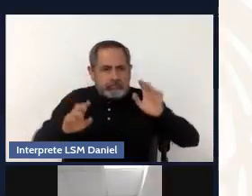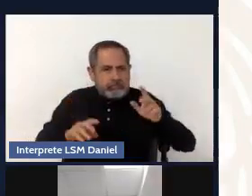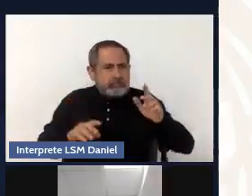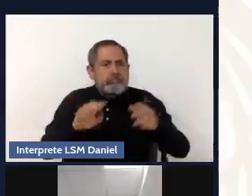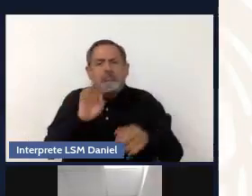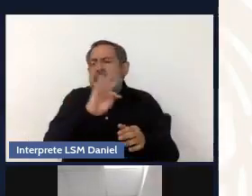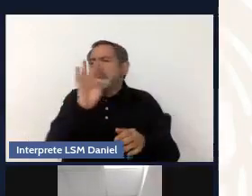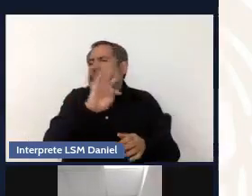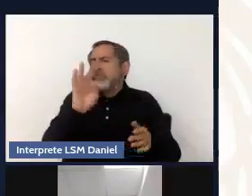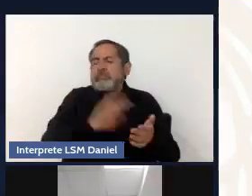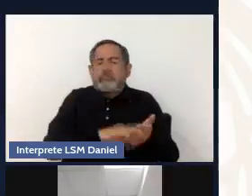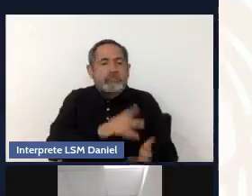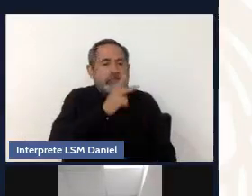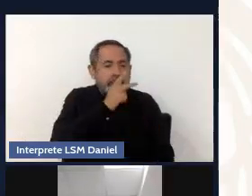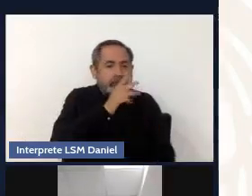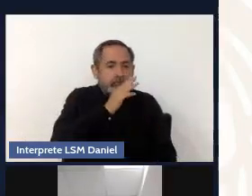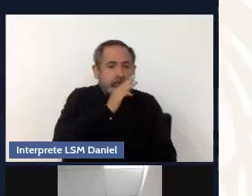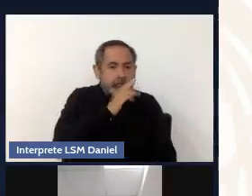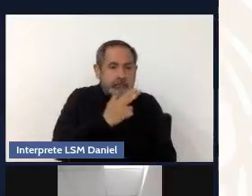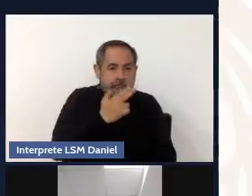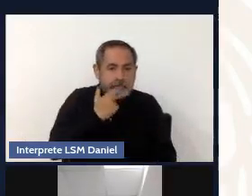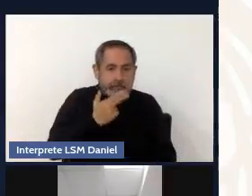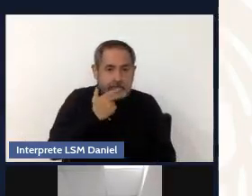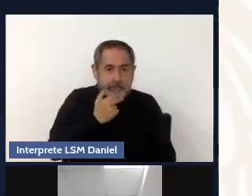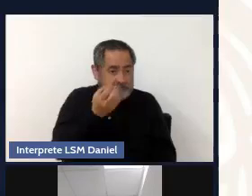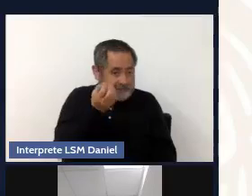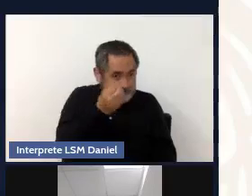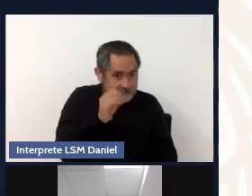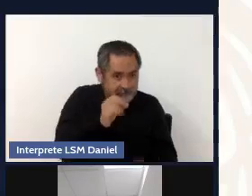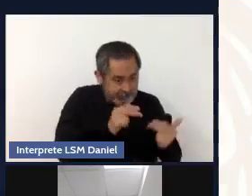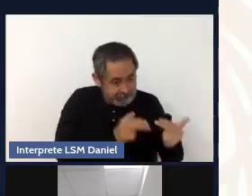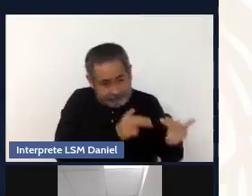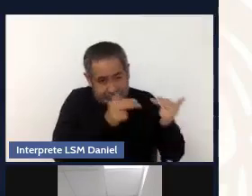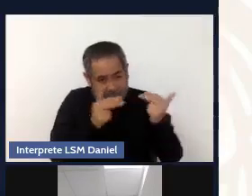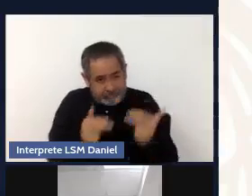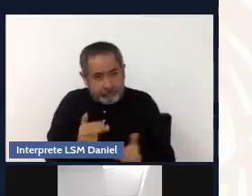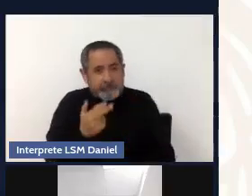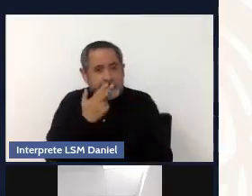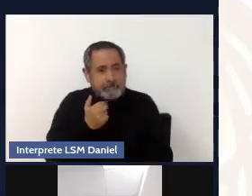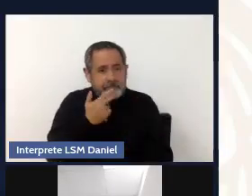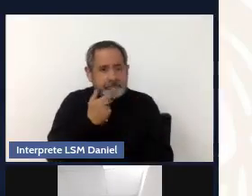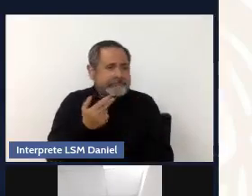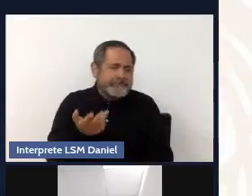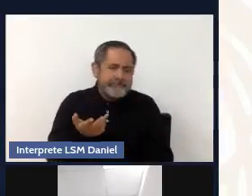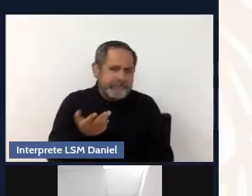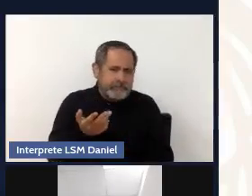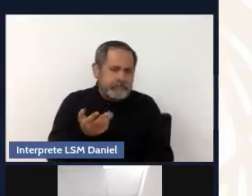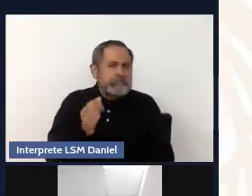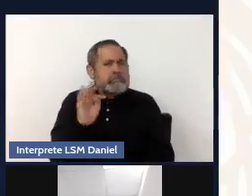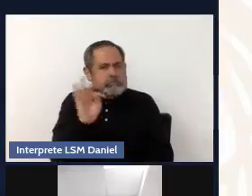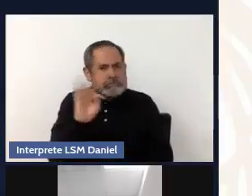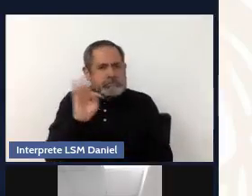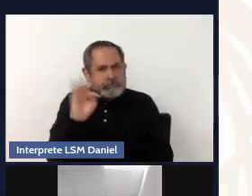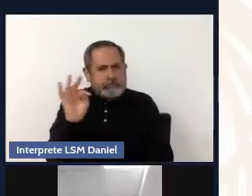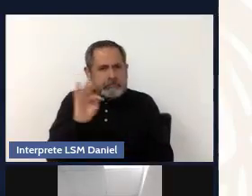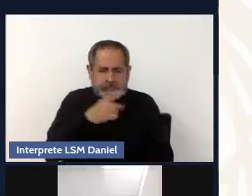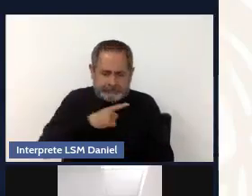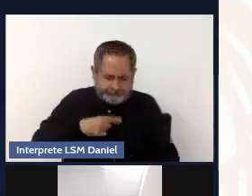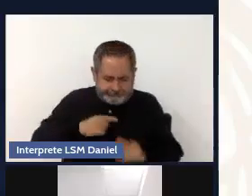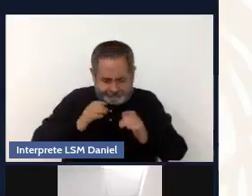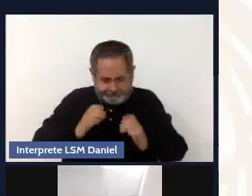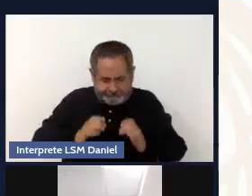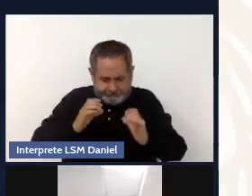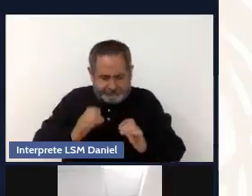diabéticos, por ejemplo, es un factor que influye, tiene probabilidades, aumenta su